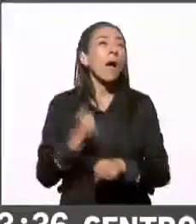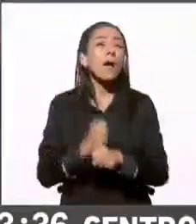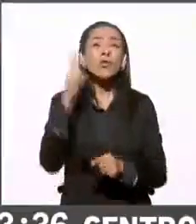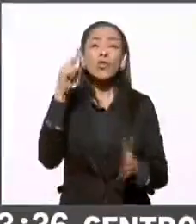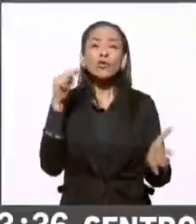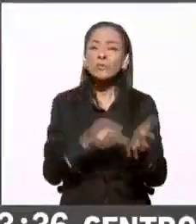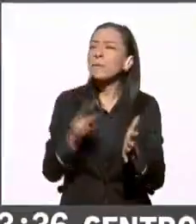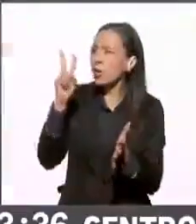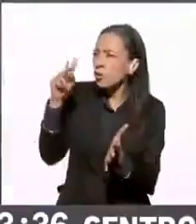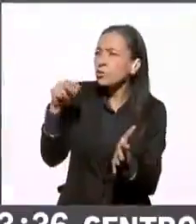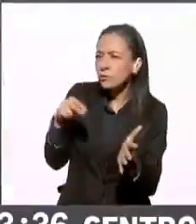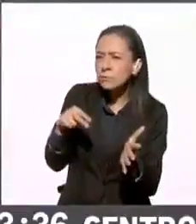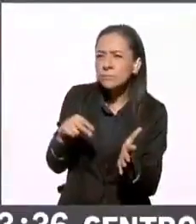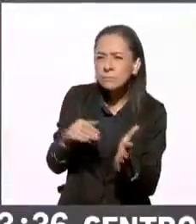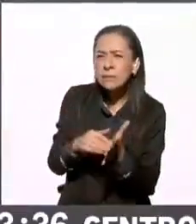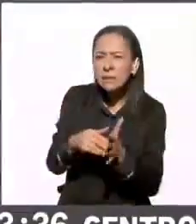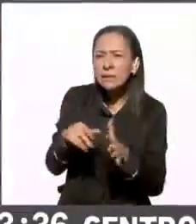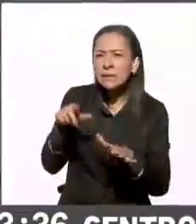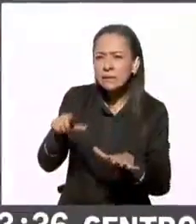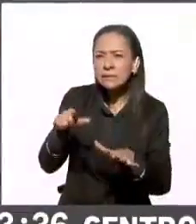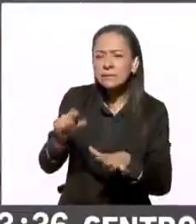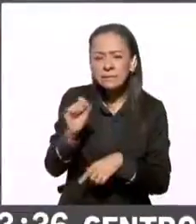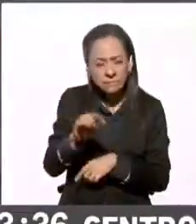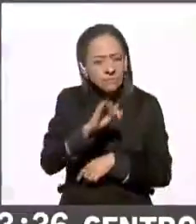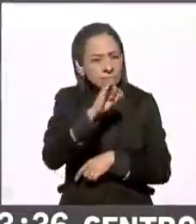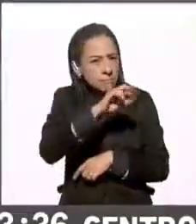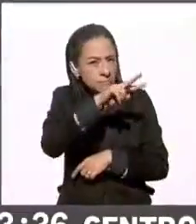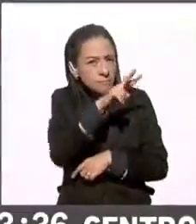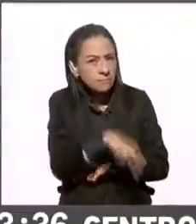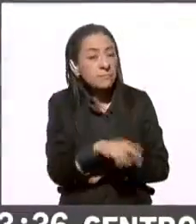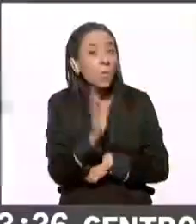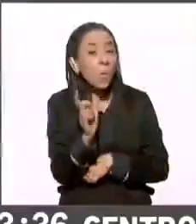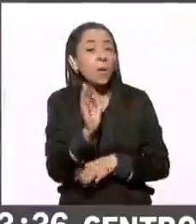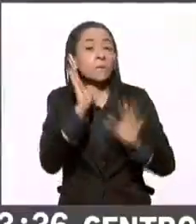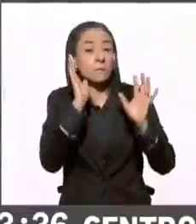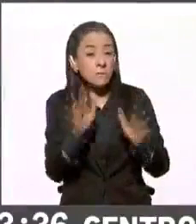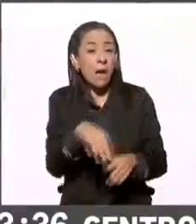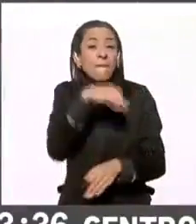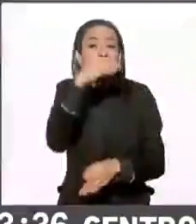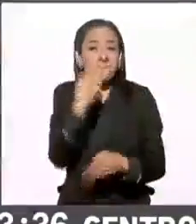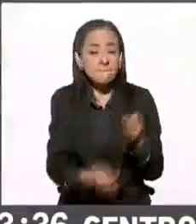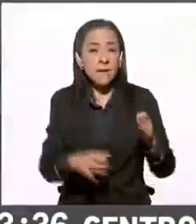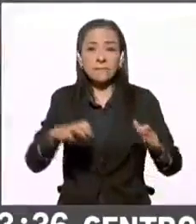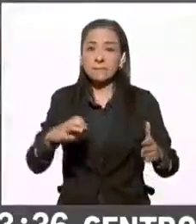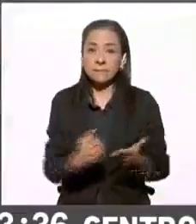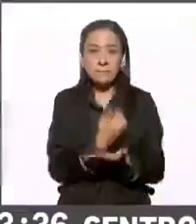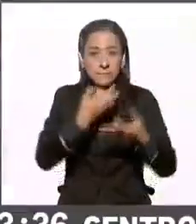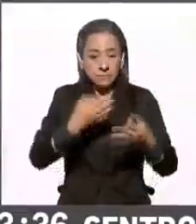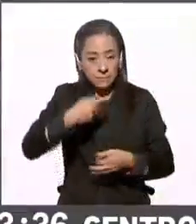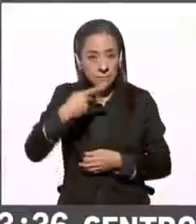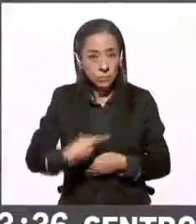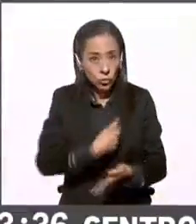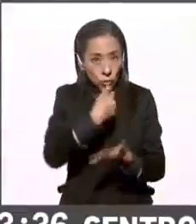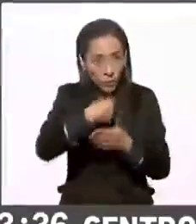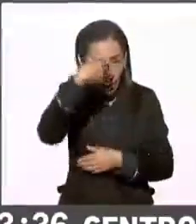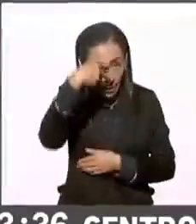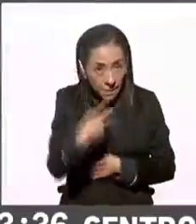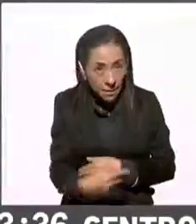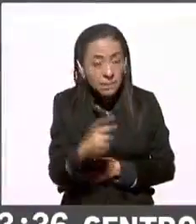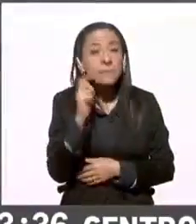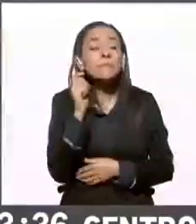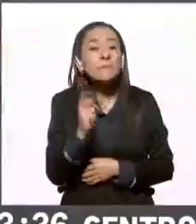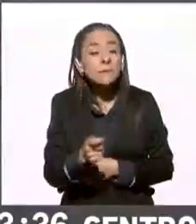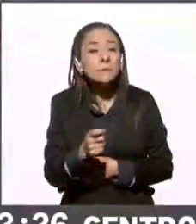cuando finalmente se logra que la Ciudad de México tenga un rango ya no